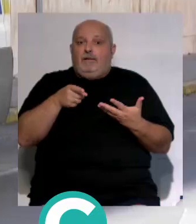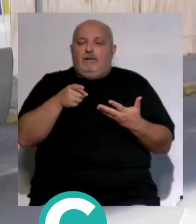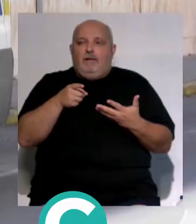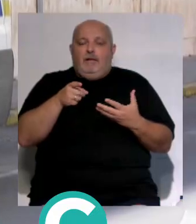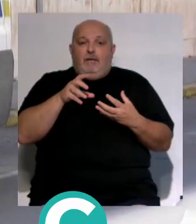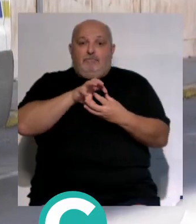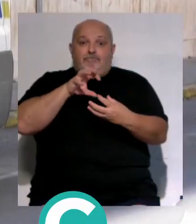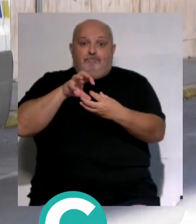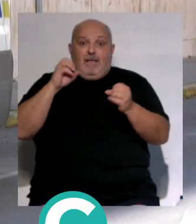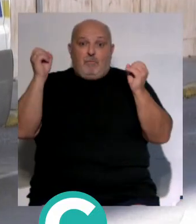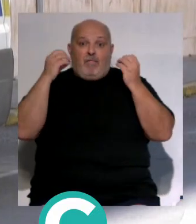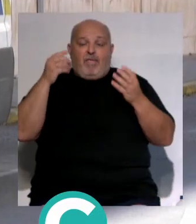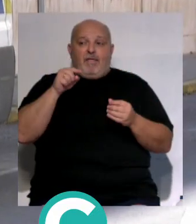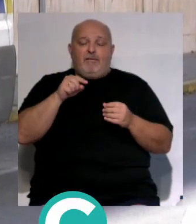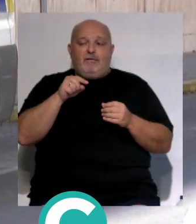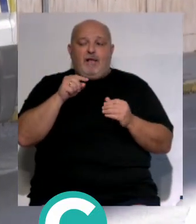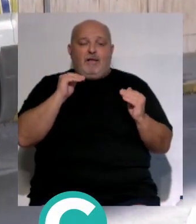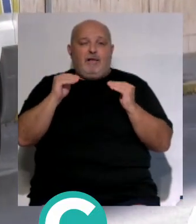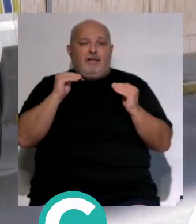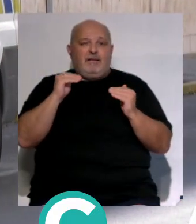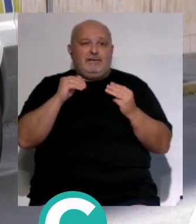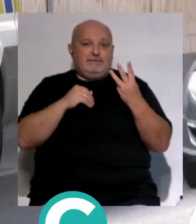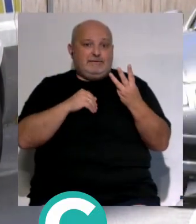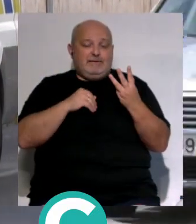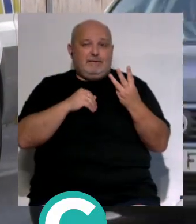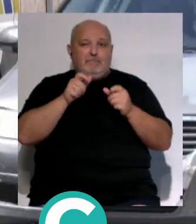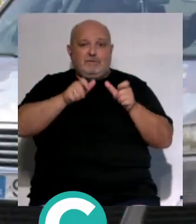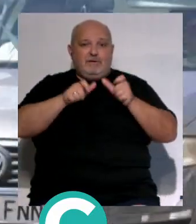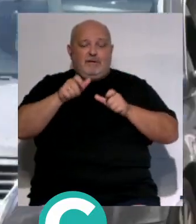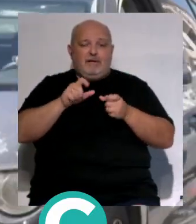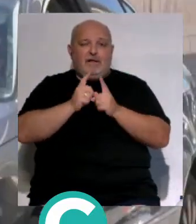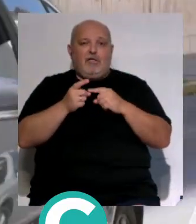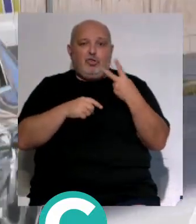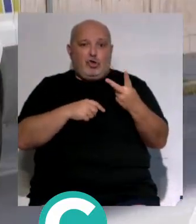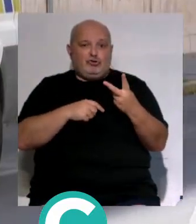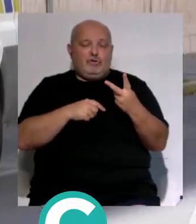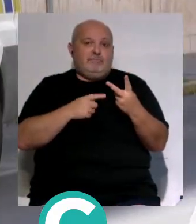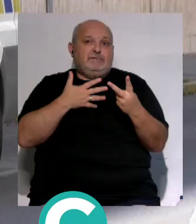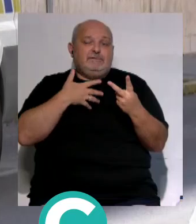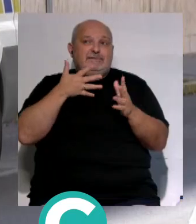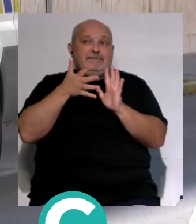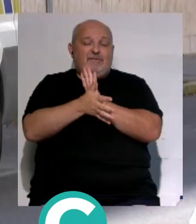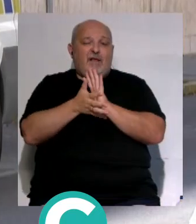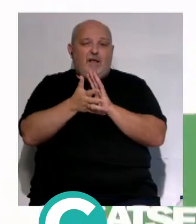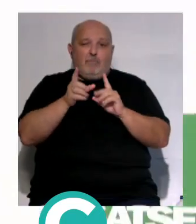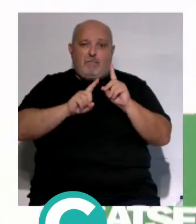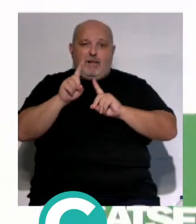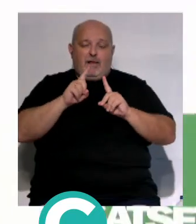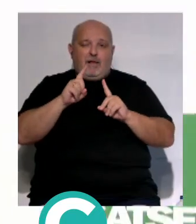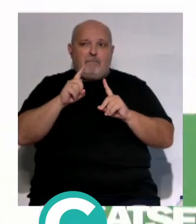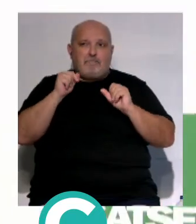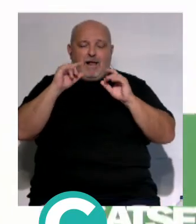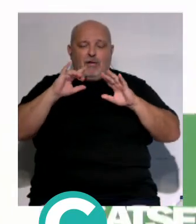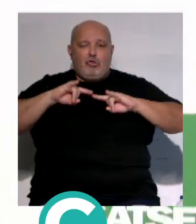estas unidades que en principio eran de tres personas, pasan a ser a dos con la consiguiente carga